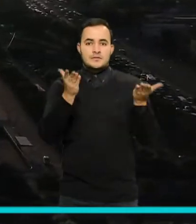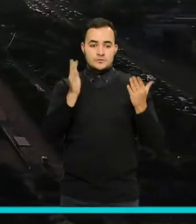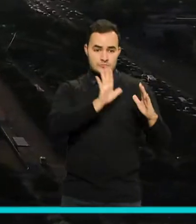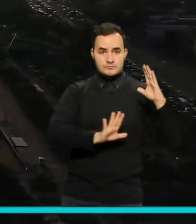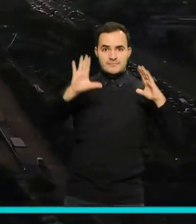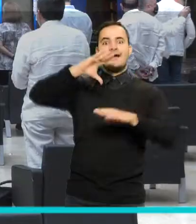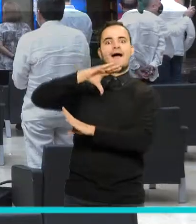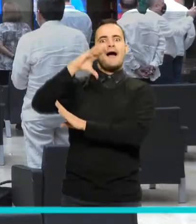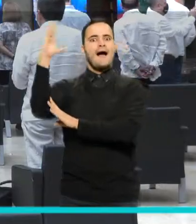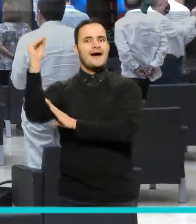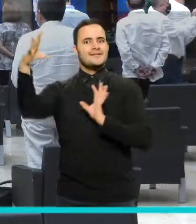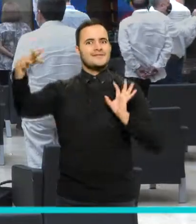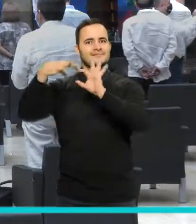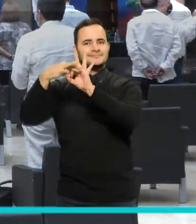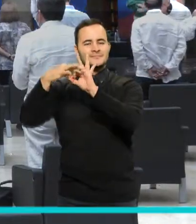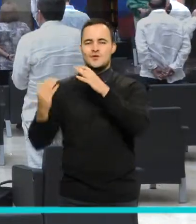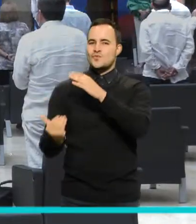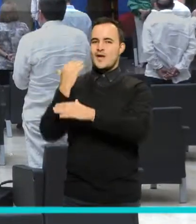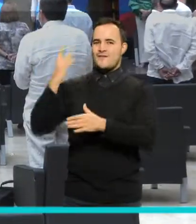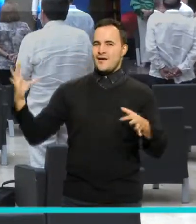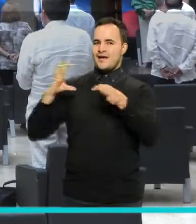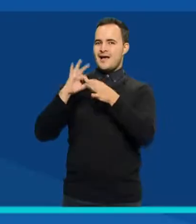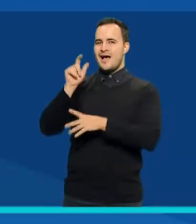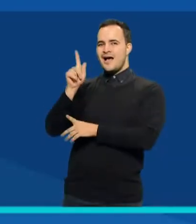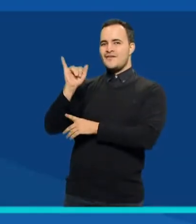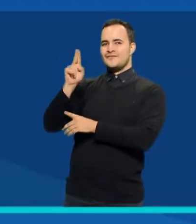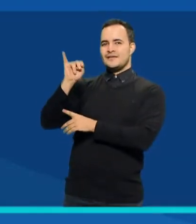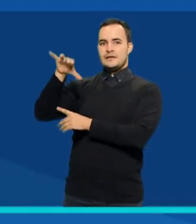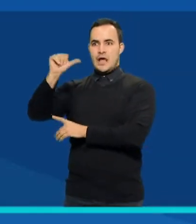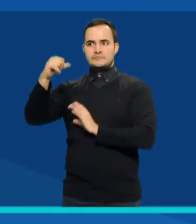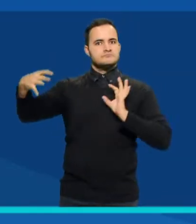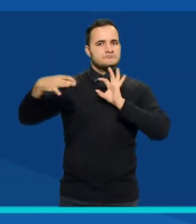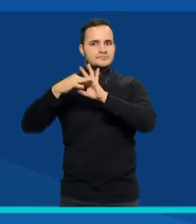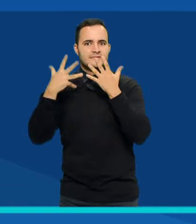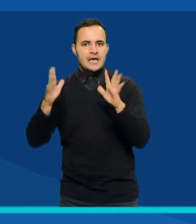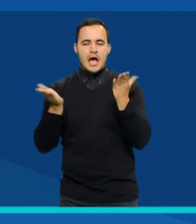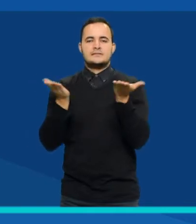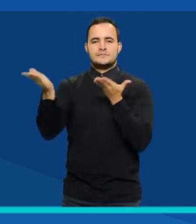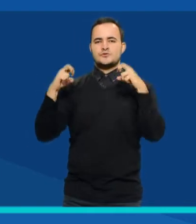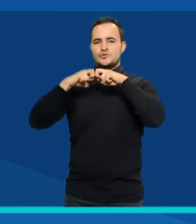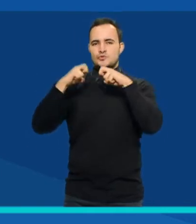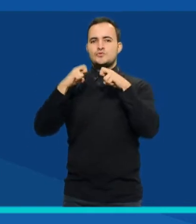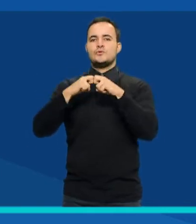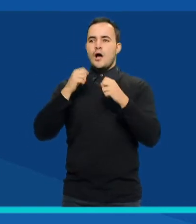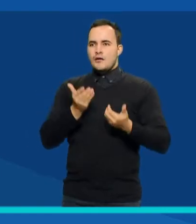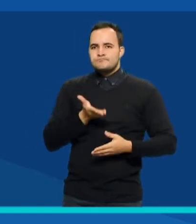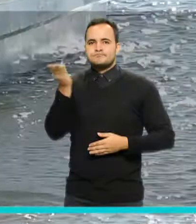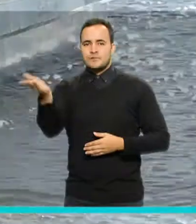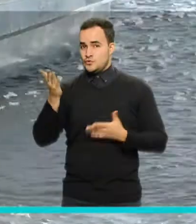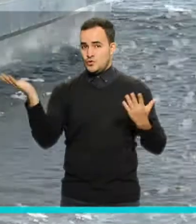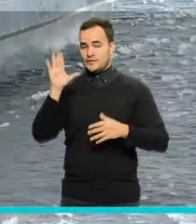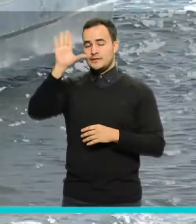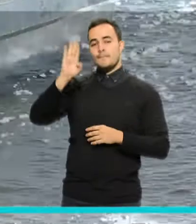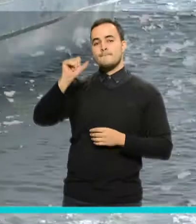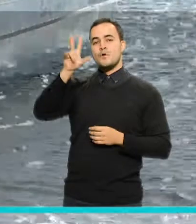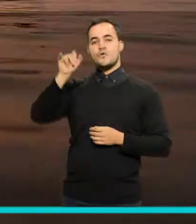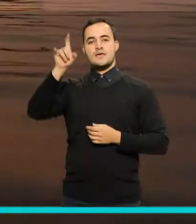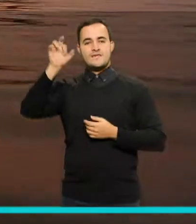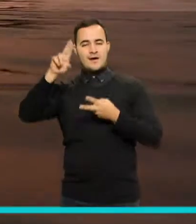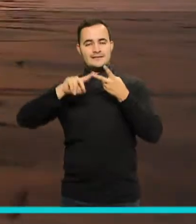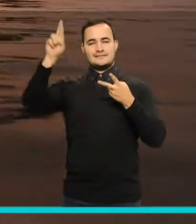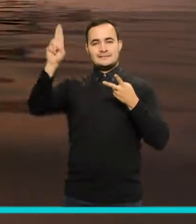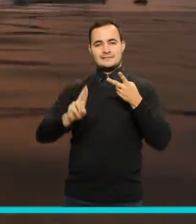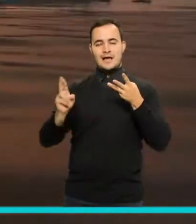al Caribe colombiano. Con su nueva filial Afinia, empezó a prestar el servicio de energía a los departamentos de Bolívar, Cesar,